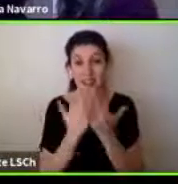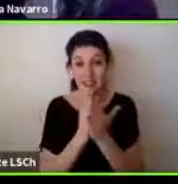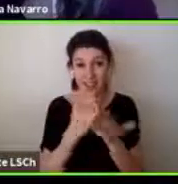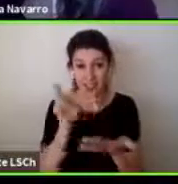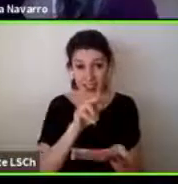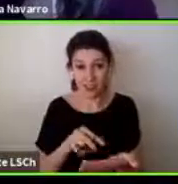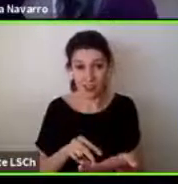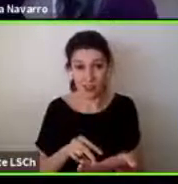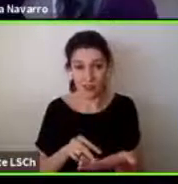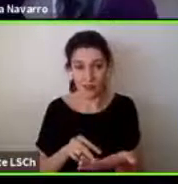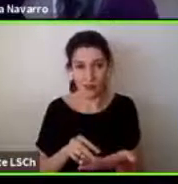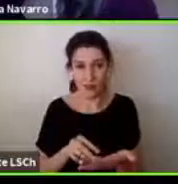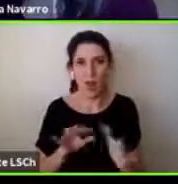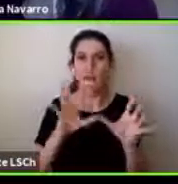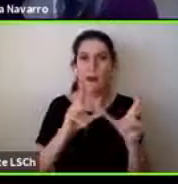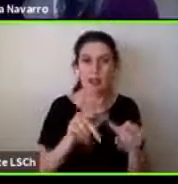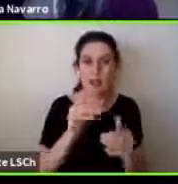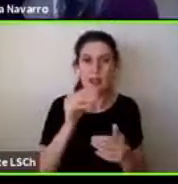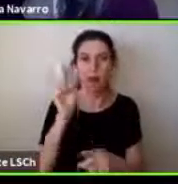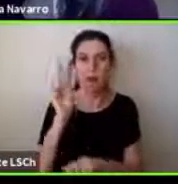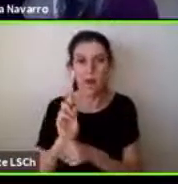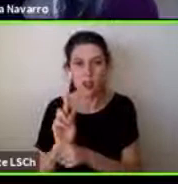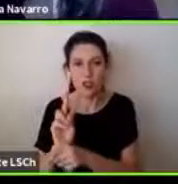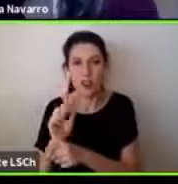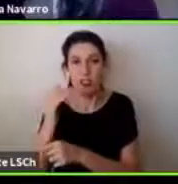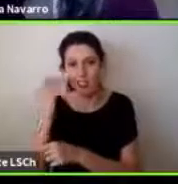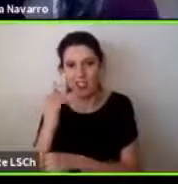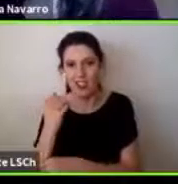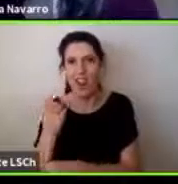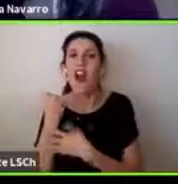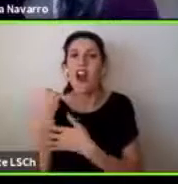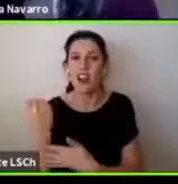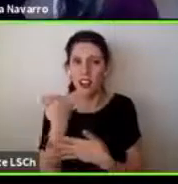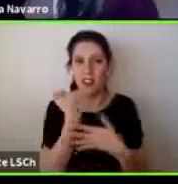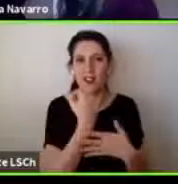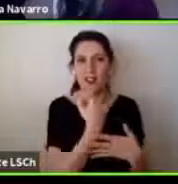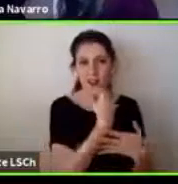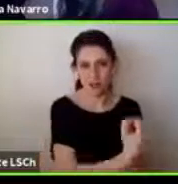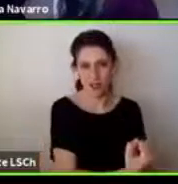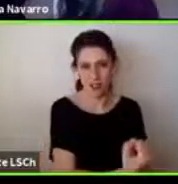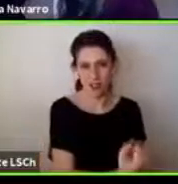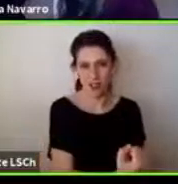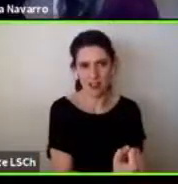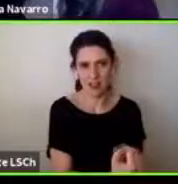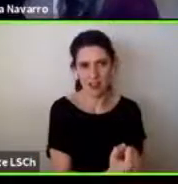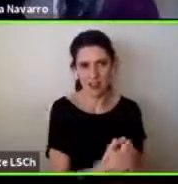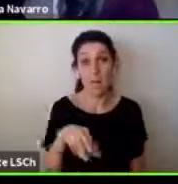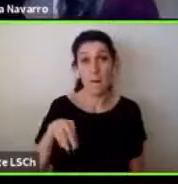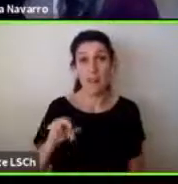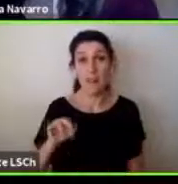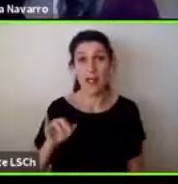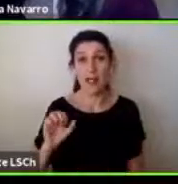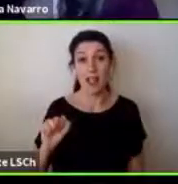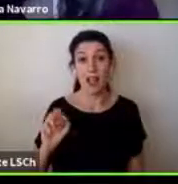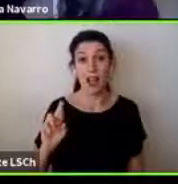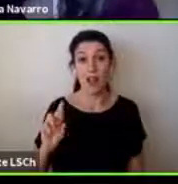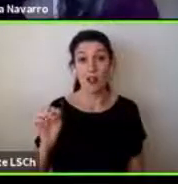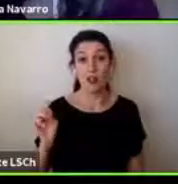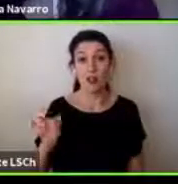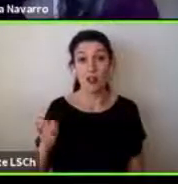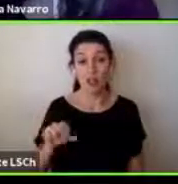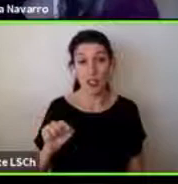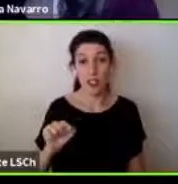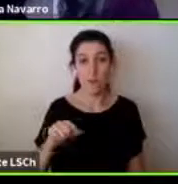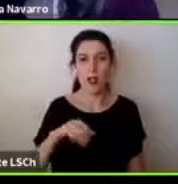familias para los profesores y para los mismos niños como les contaba María Rosa para nosotros el trabajar en los